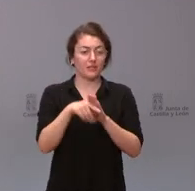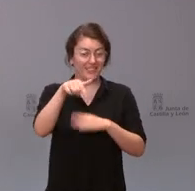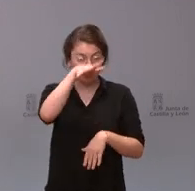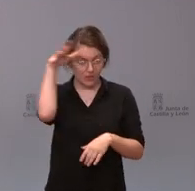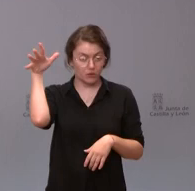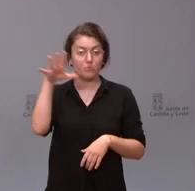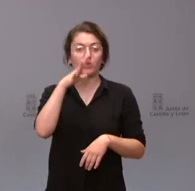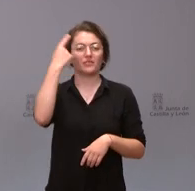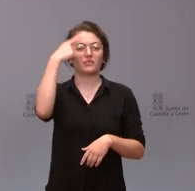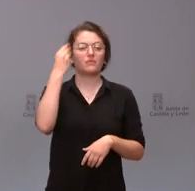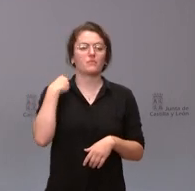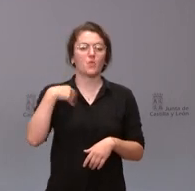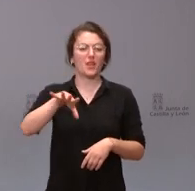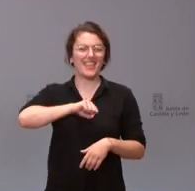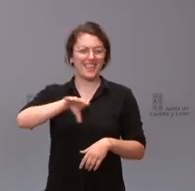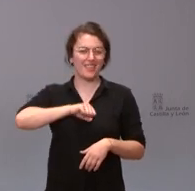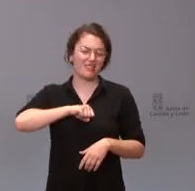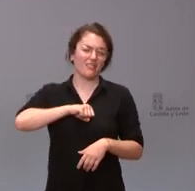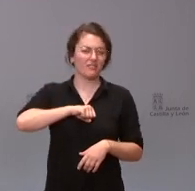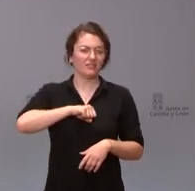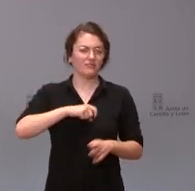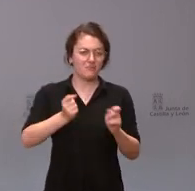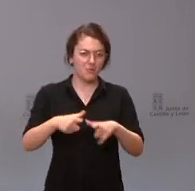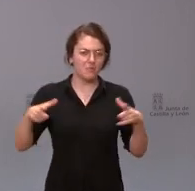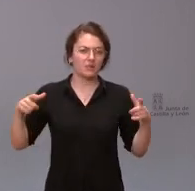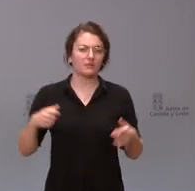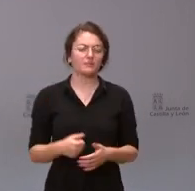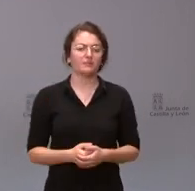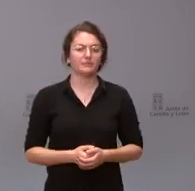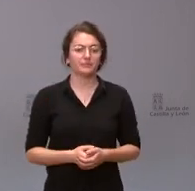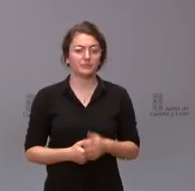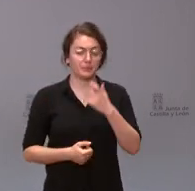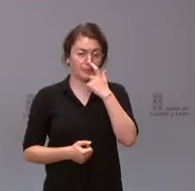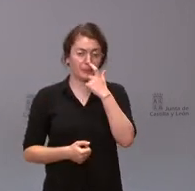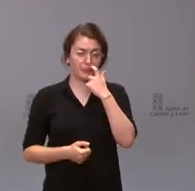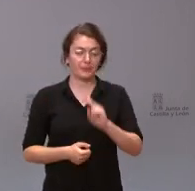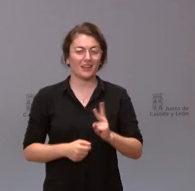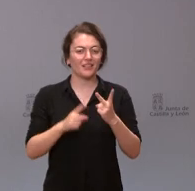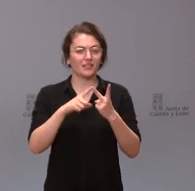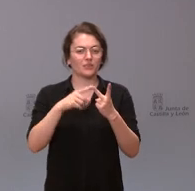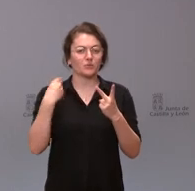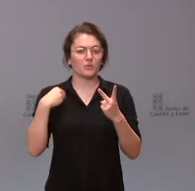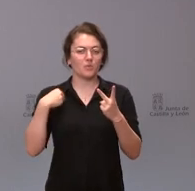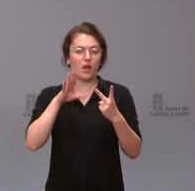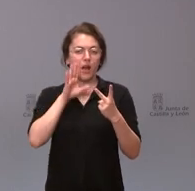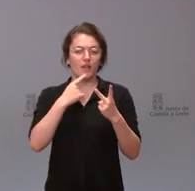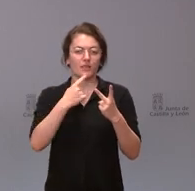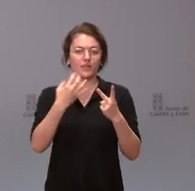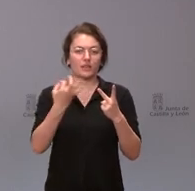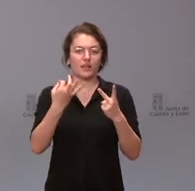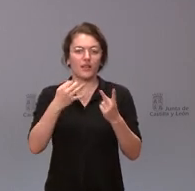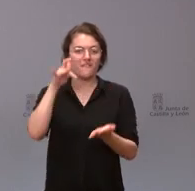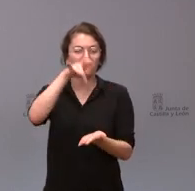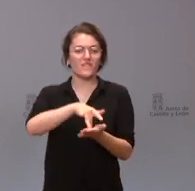también la incidencia pues está aumentando el segundo de los aspectos que usted me planteaba era la fecha sobre